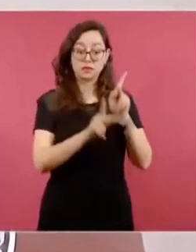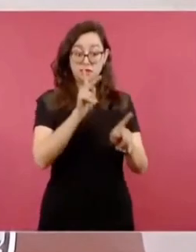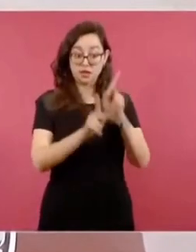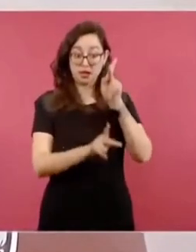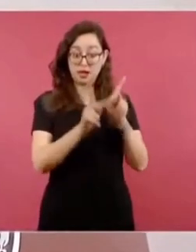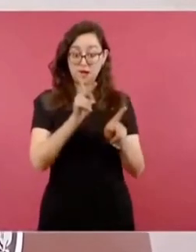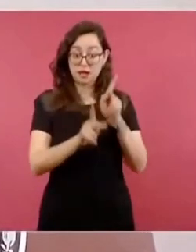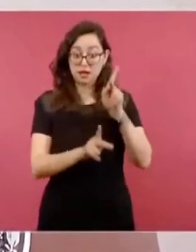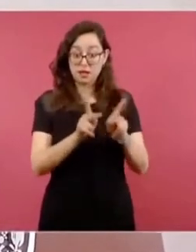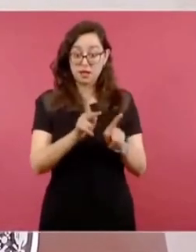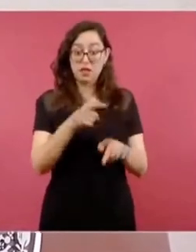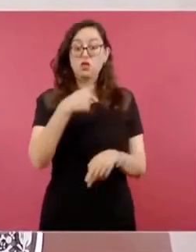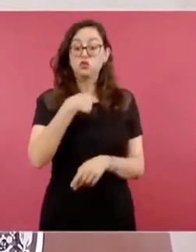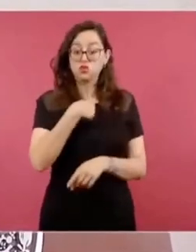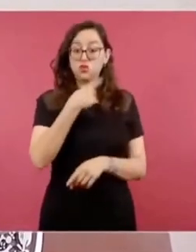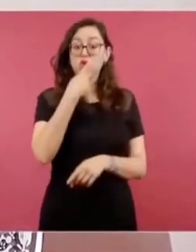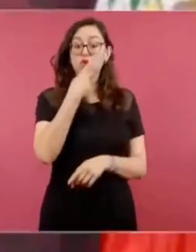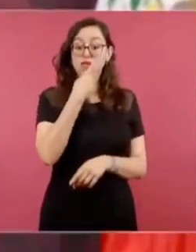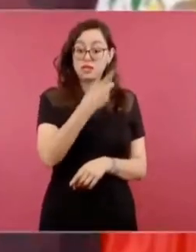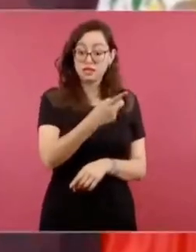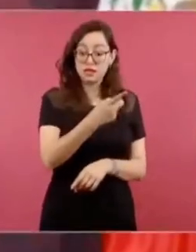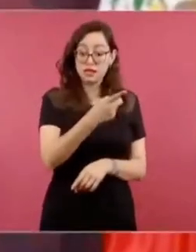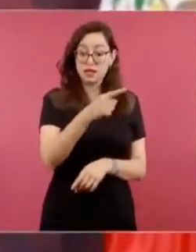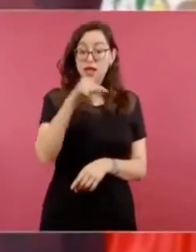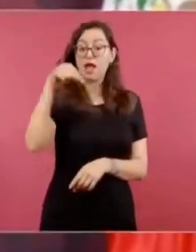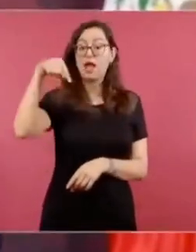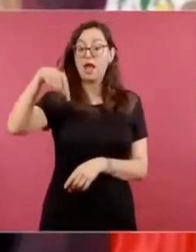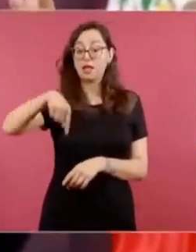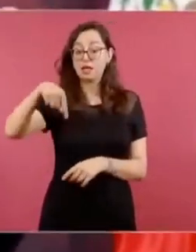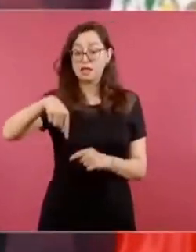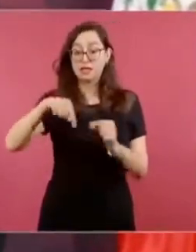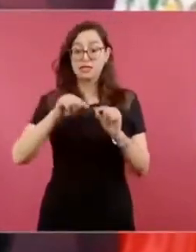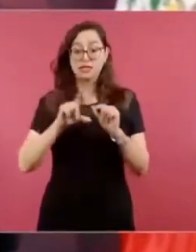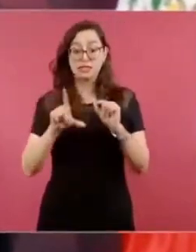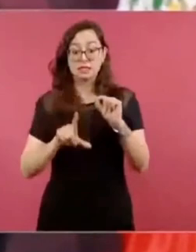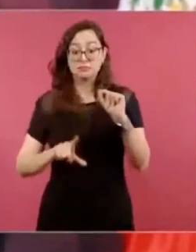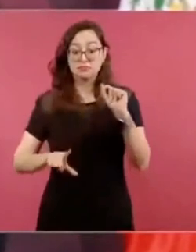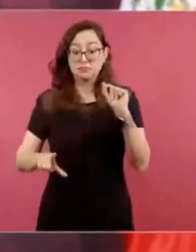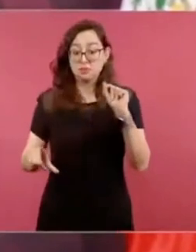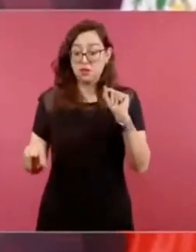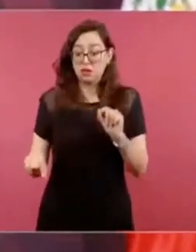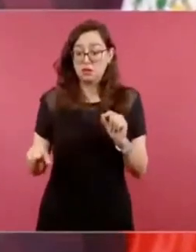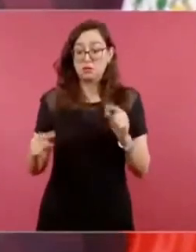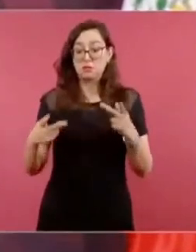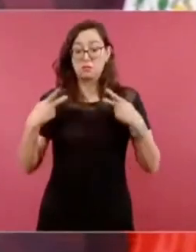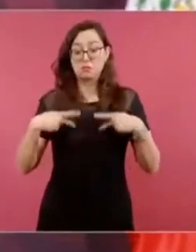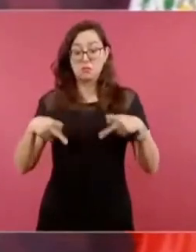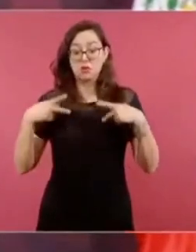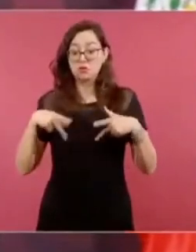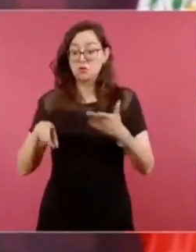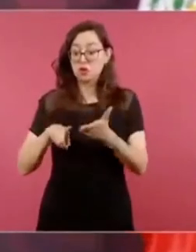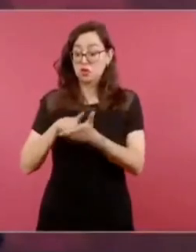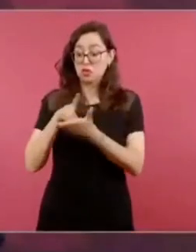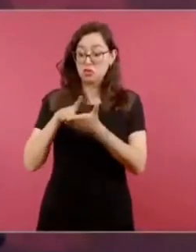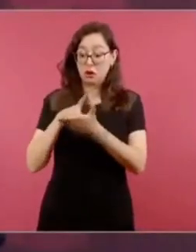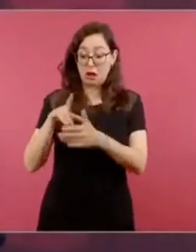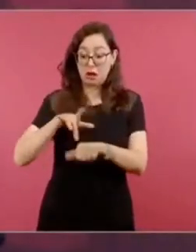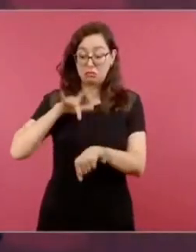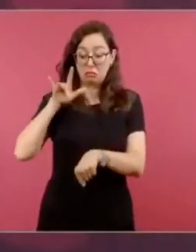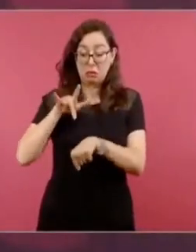nosotros nos ayuda mucho el que tenemos costumbres,